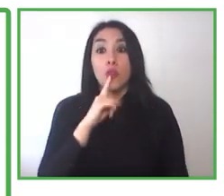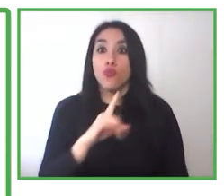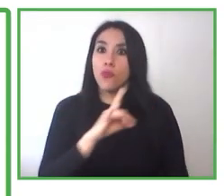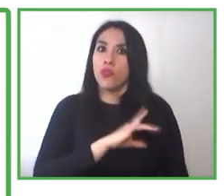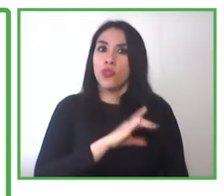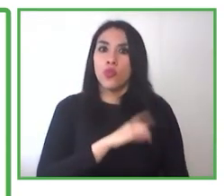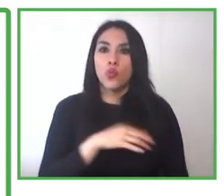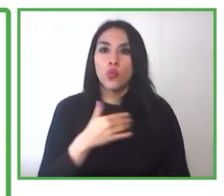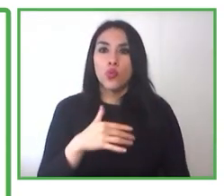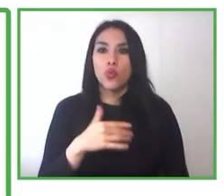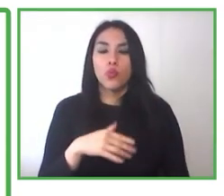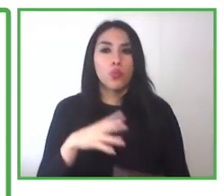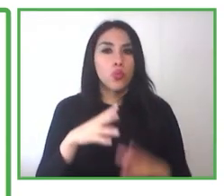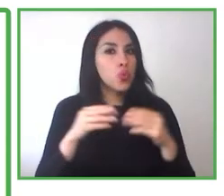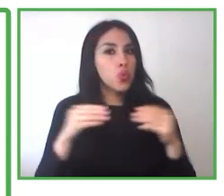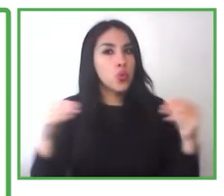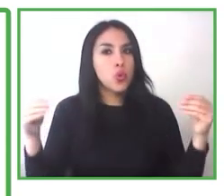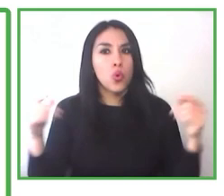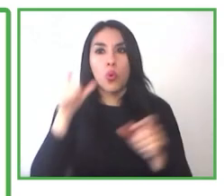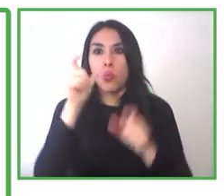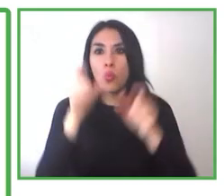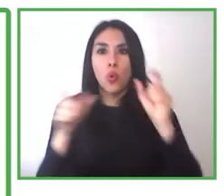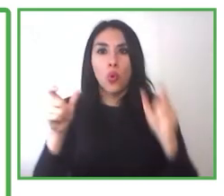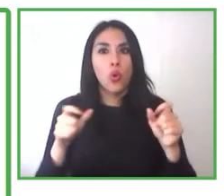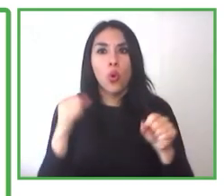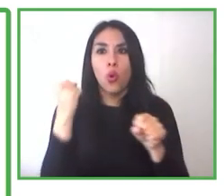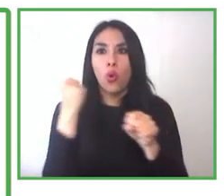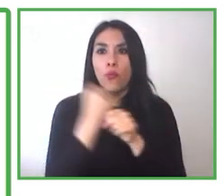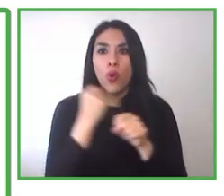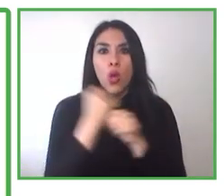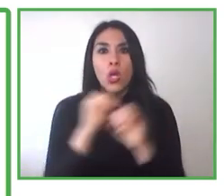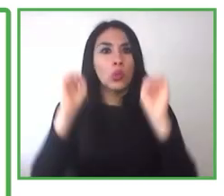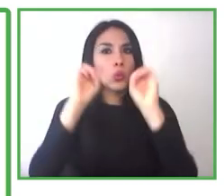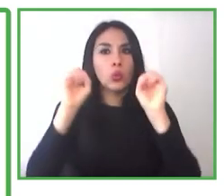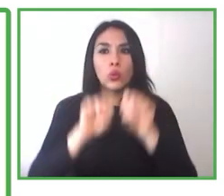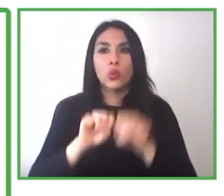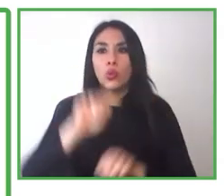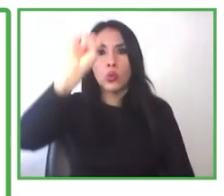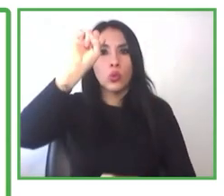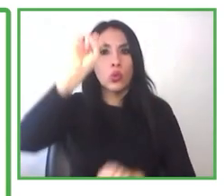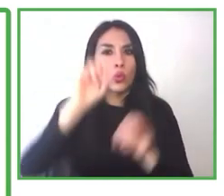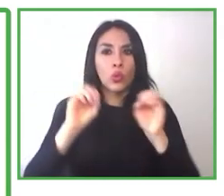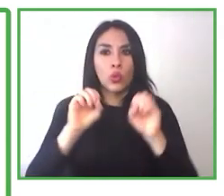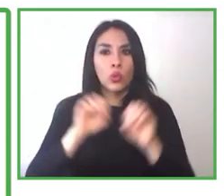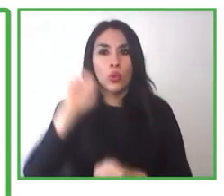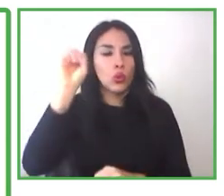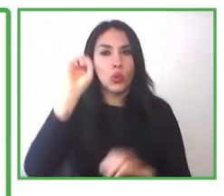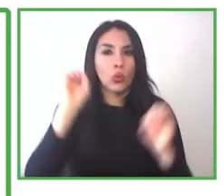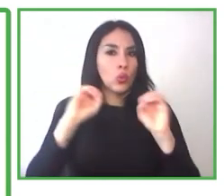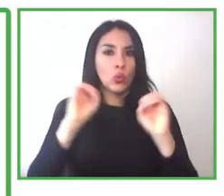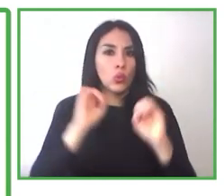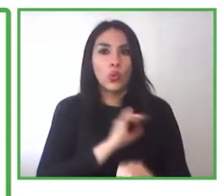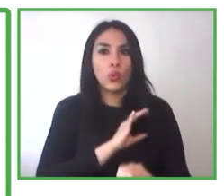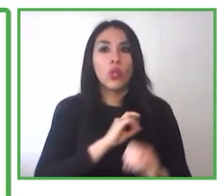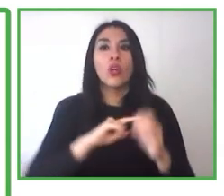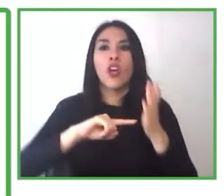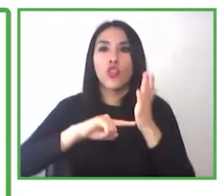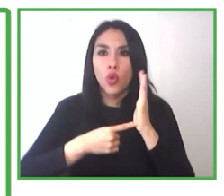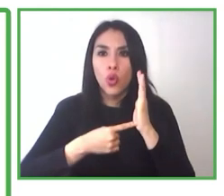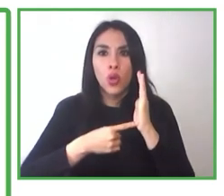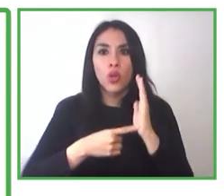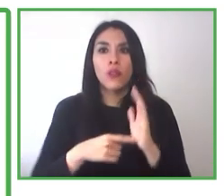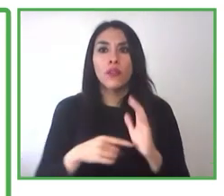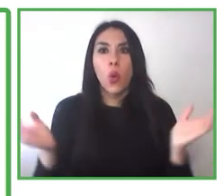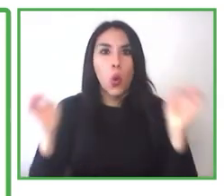tienen, y como lo digo yo, una profesión para poder desarrollar, cierto, una función donde quizás lleva 30 años